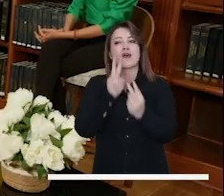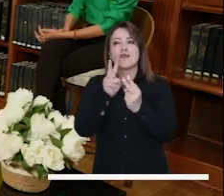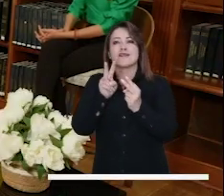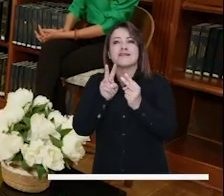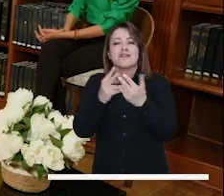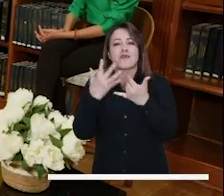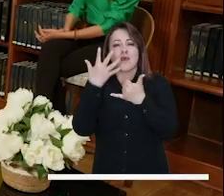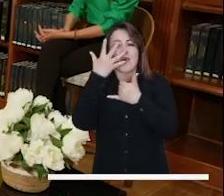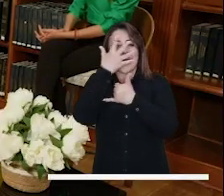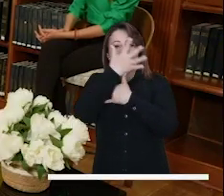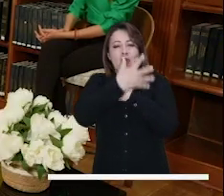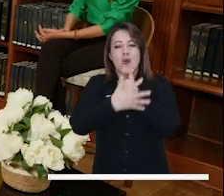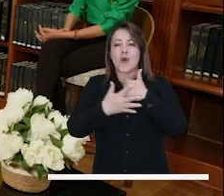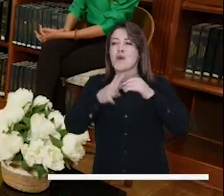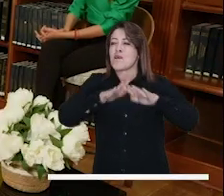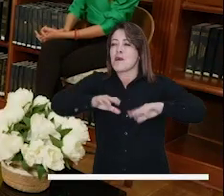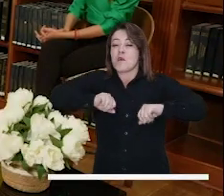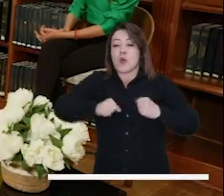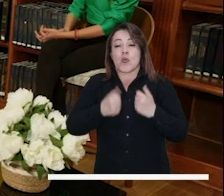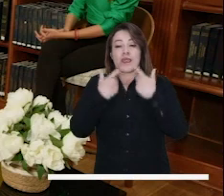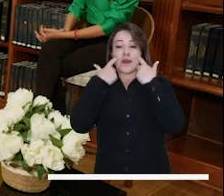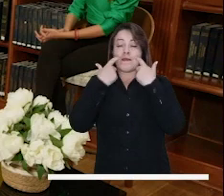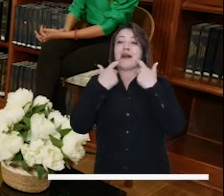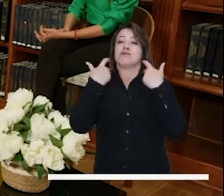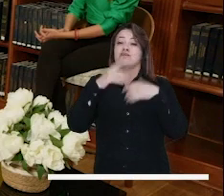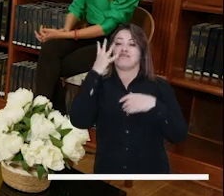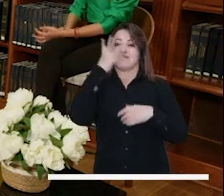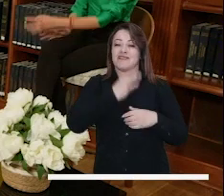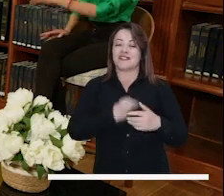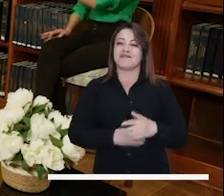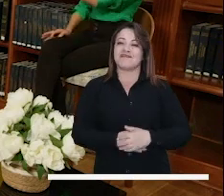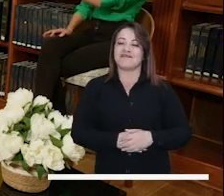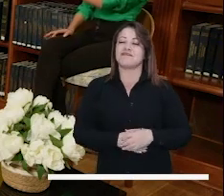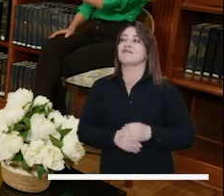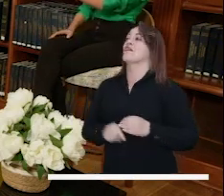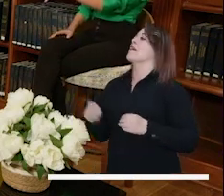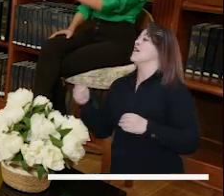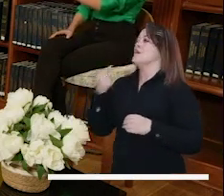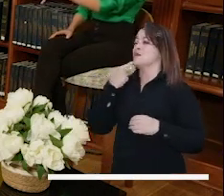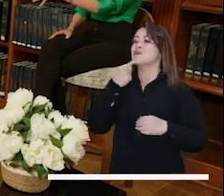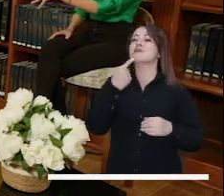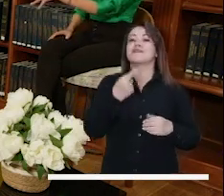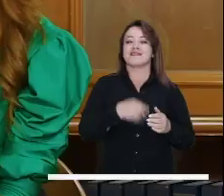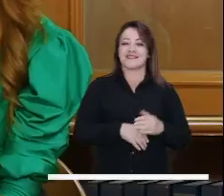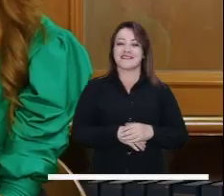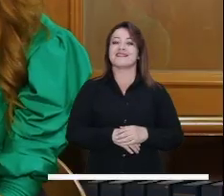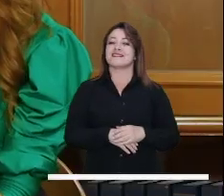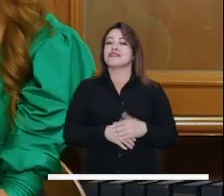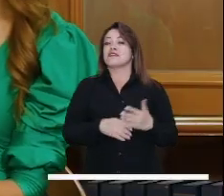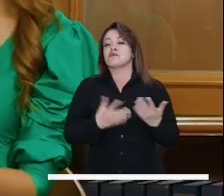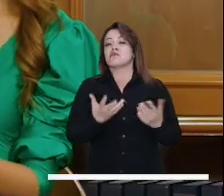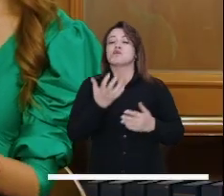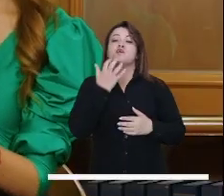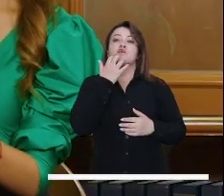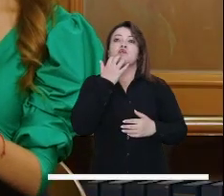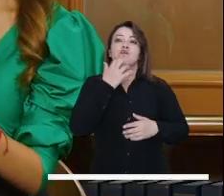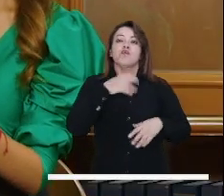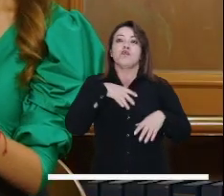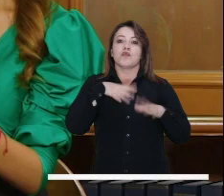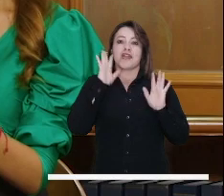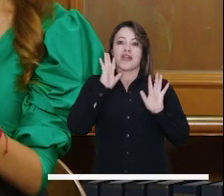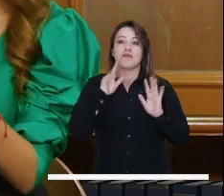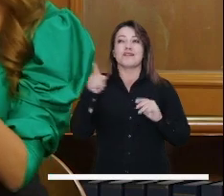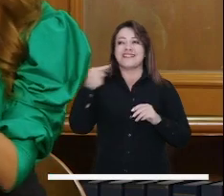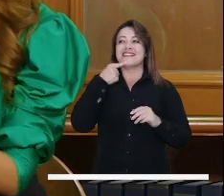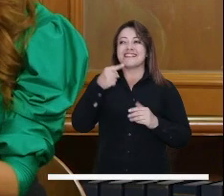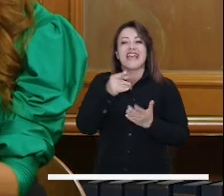es la belleza de este paisaje de nuestro distrito capital. Se toca un punto muy importante, concejal, y es el hecho, por ejemplo, de